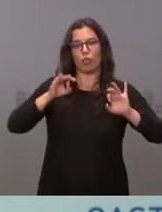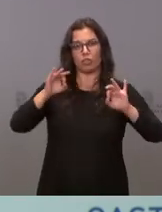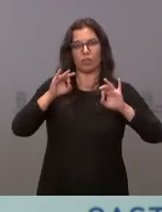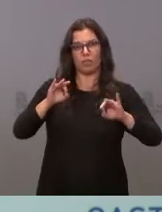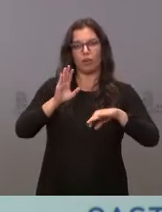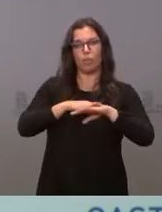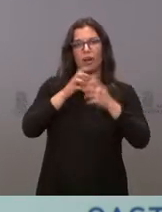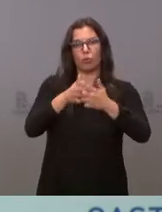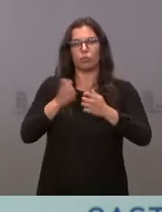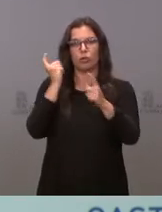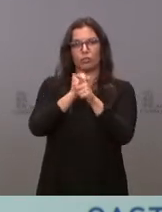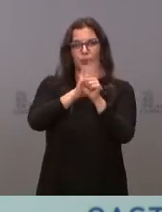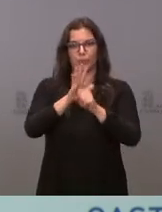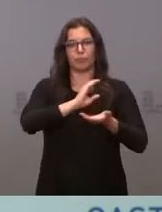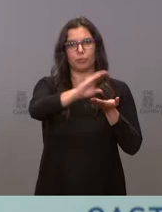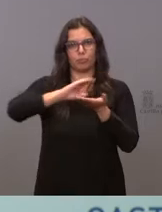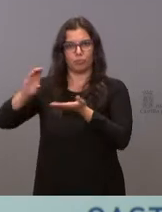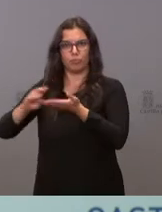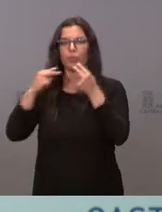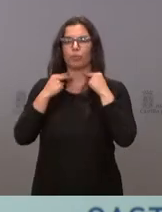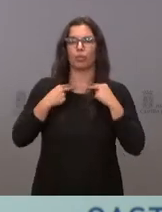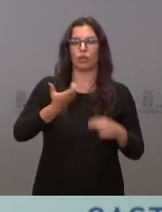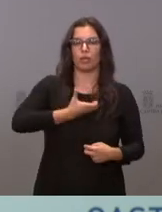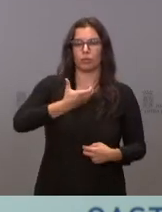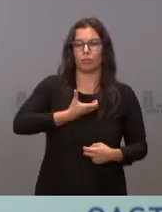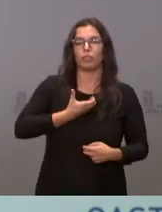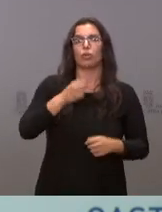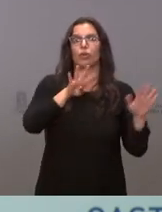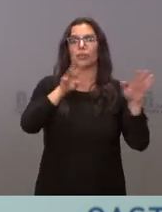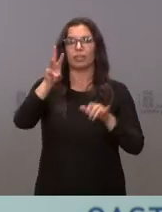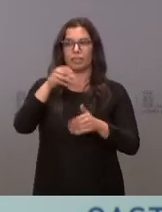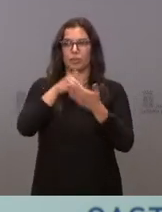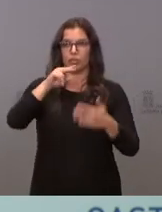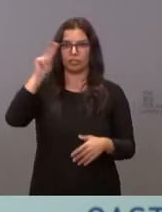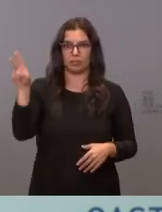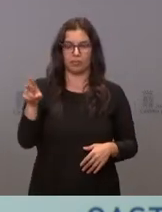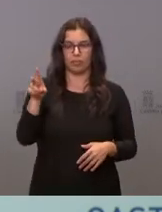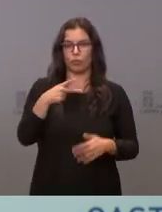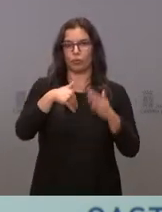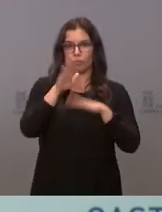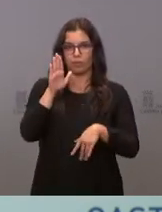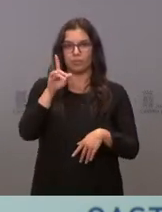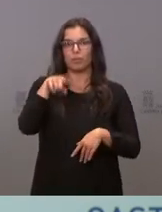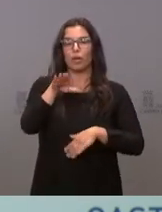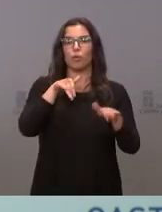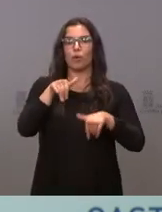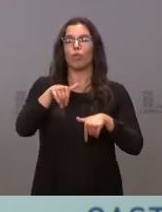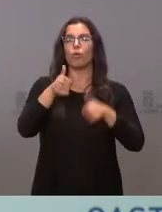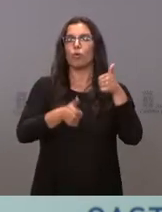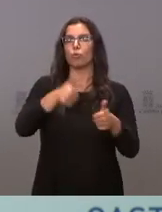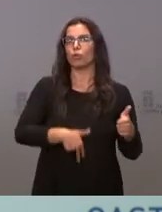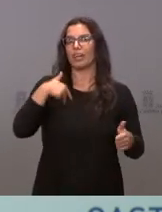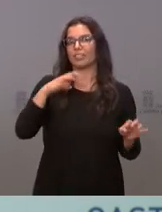en la lucha contra el COVID a las entidades locales, más de 93 millones. Hemos convocado el concurso general de funcionarios. Hemos